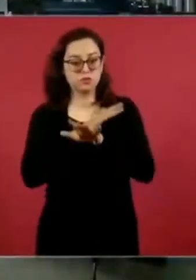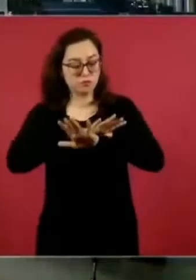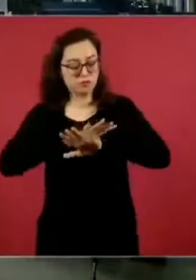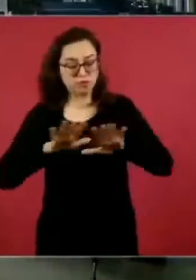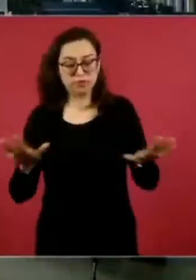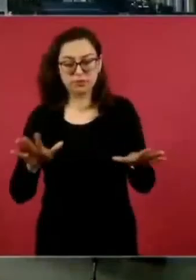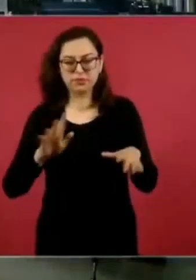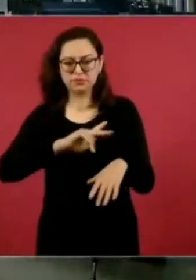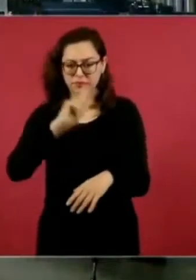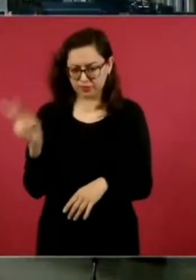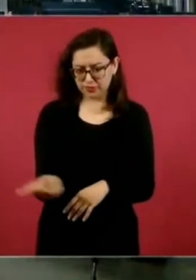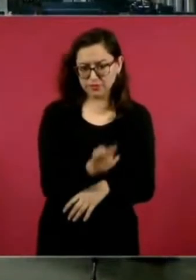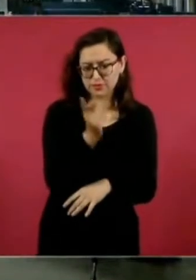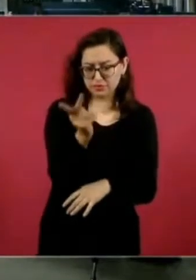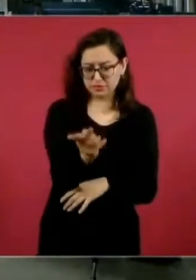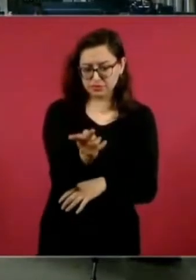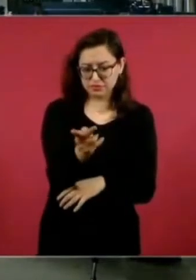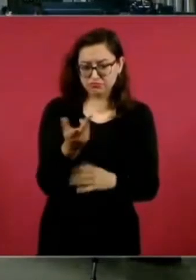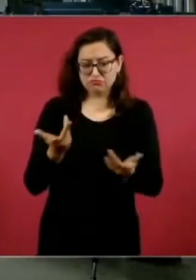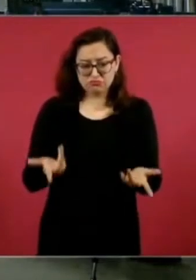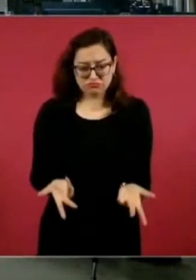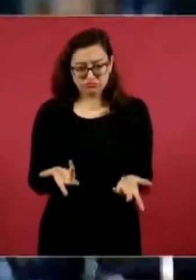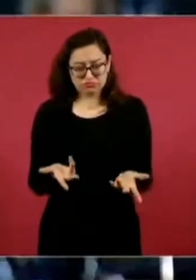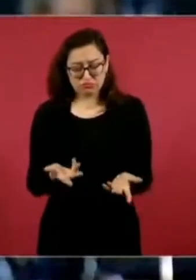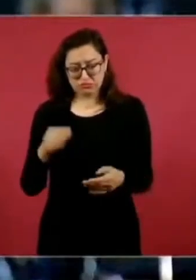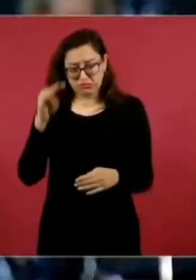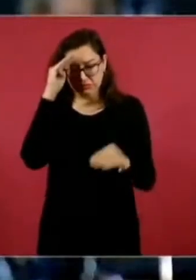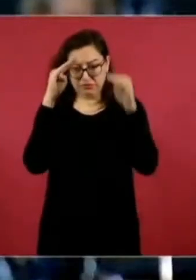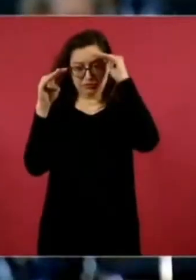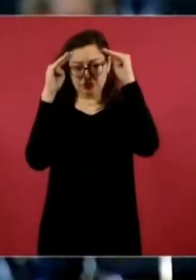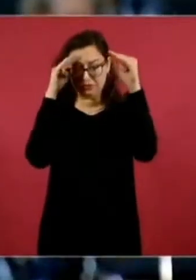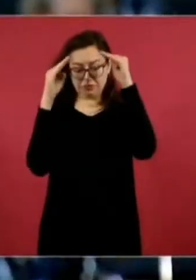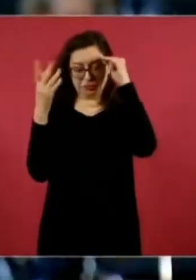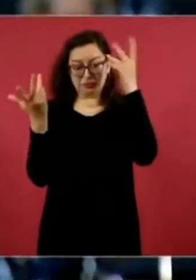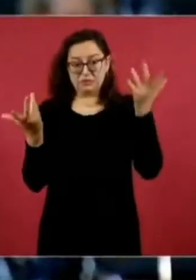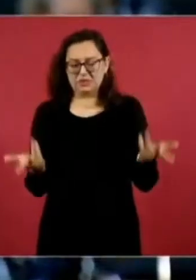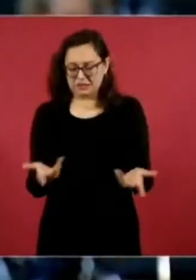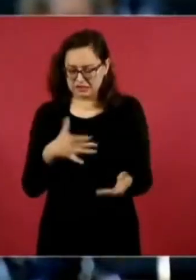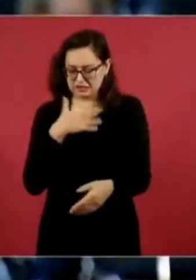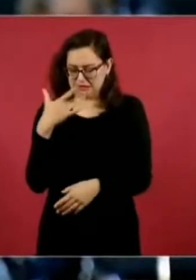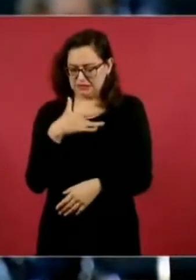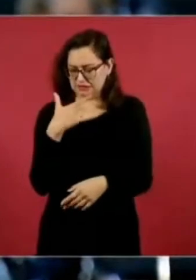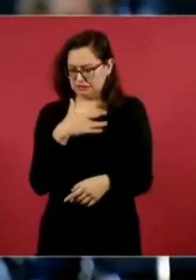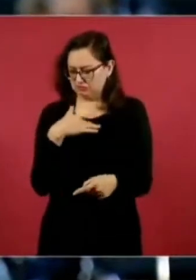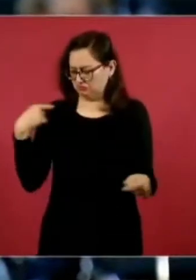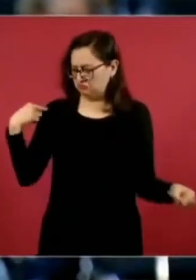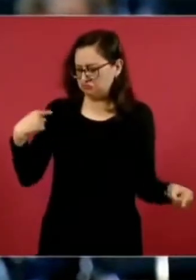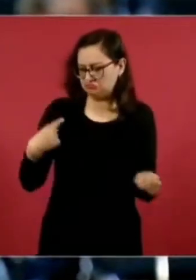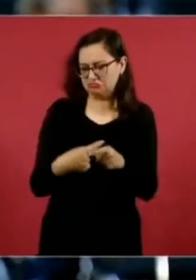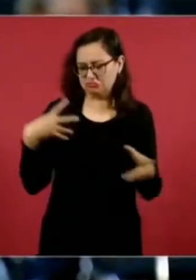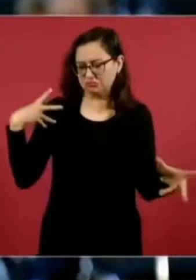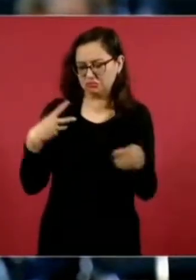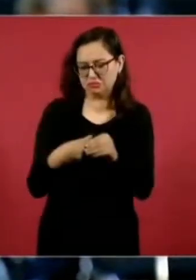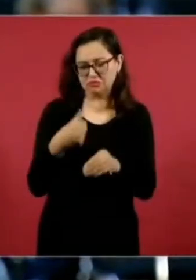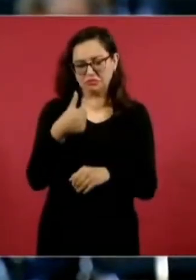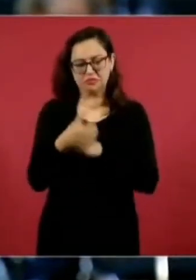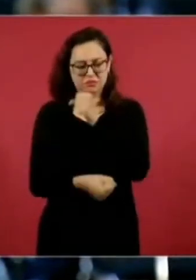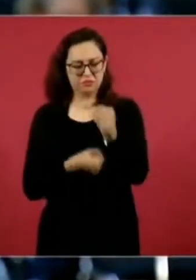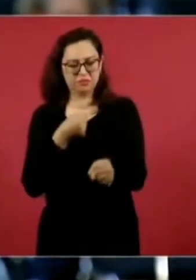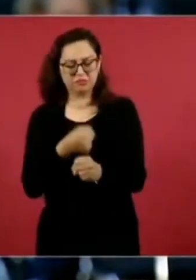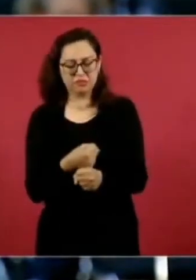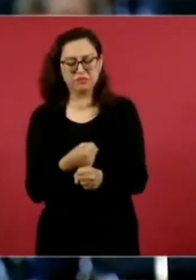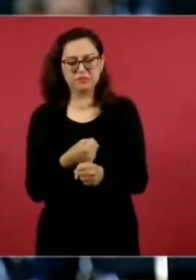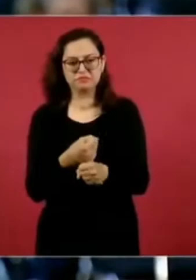Preguntarle si tiene un balance preliminar de su sexenio, cuál sería el área donde considera que hay un mejor